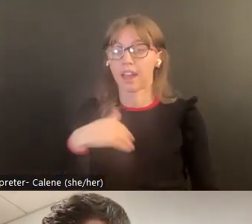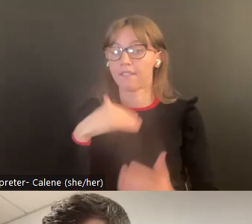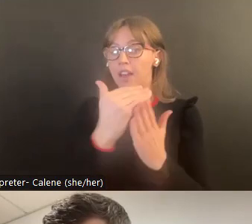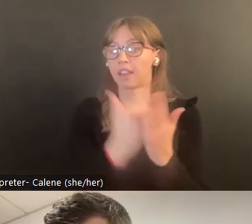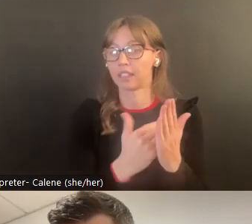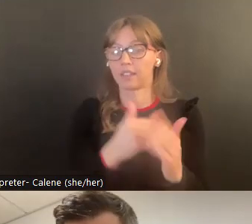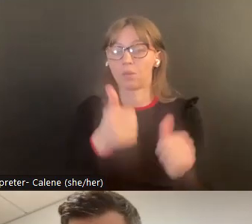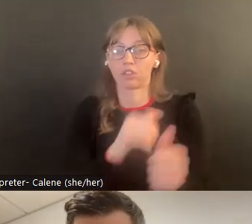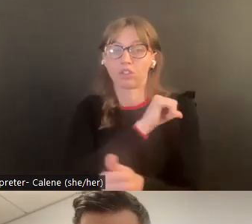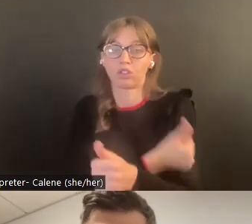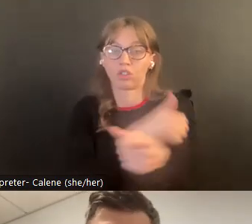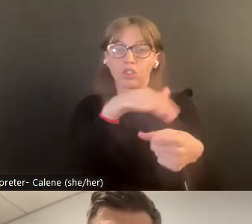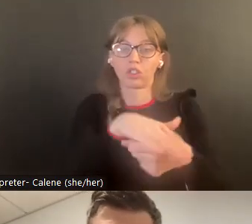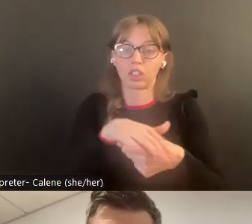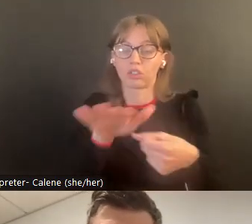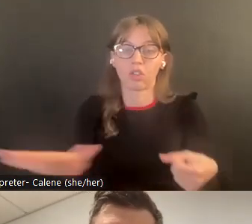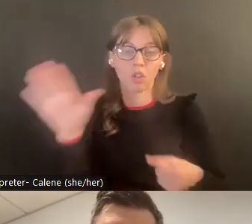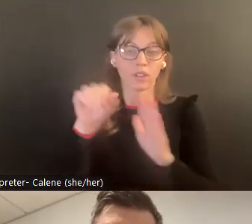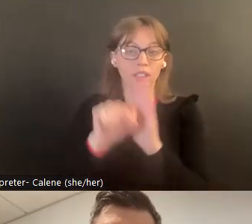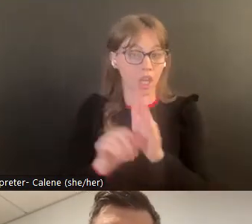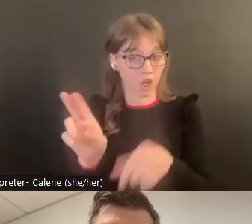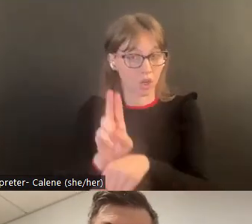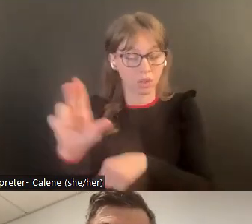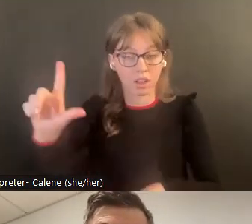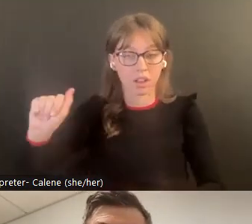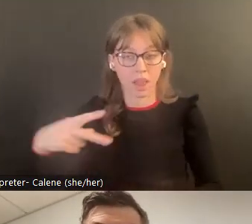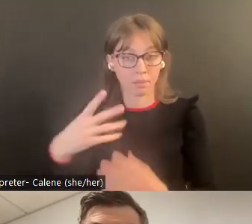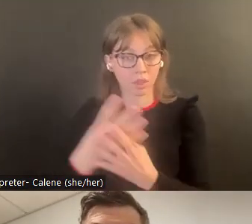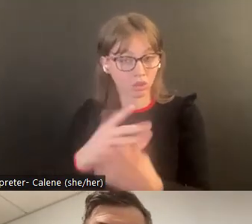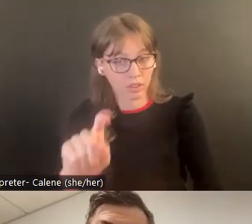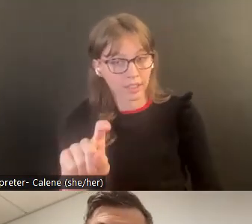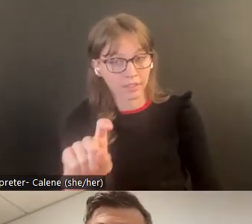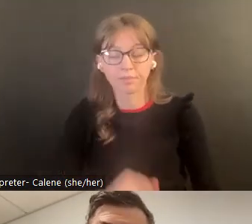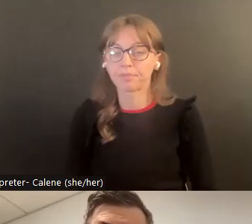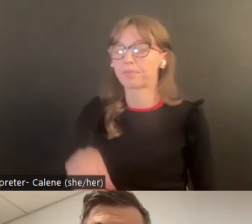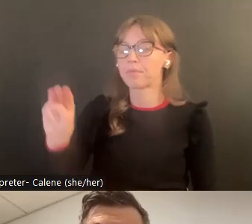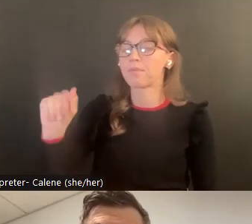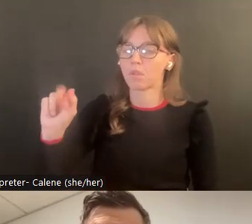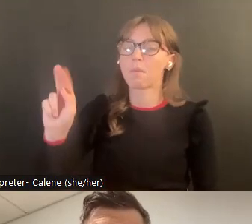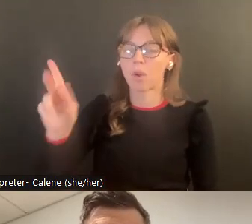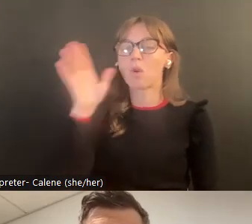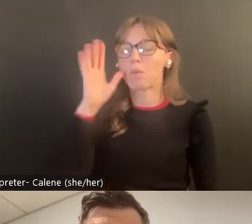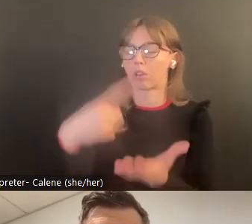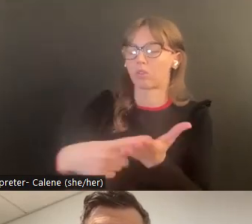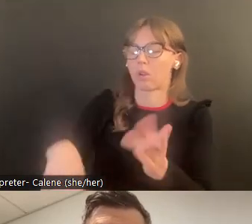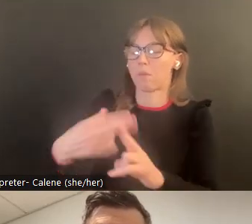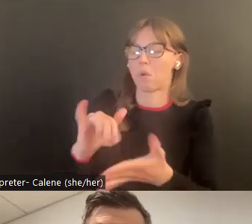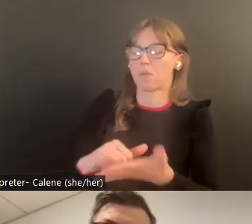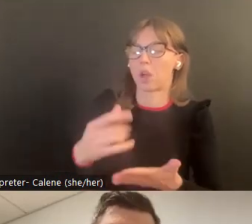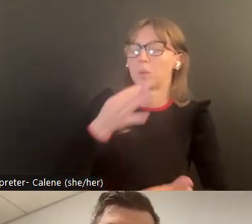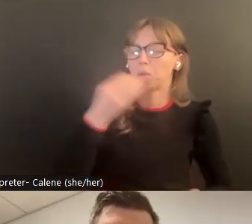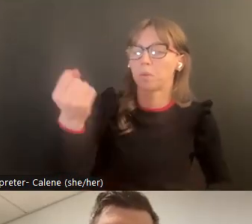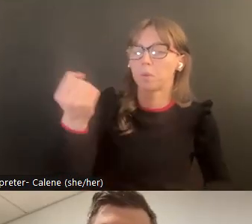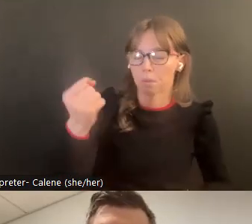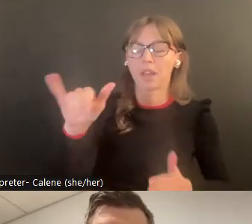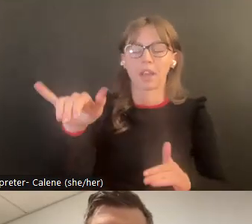La pregunta sería si hay una lista de lo que son las jurisdicciones en el estado que utilizan estos asesoramientos. Si vamos a